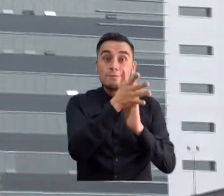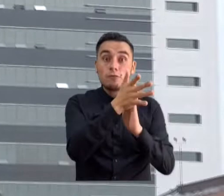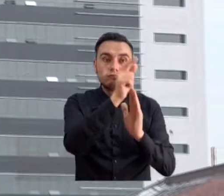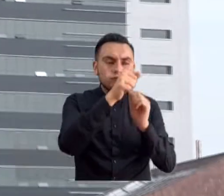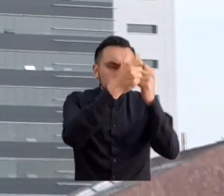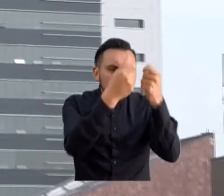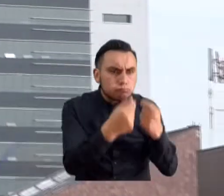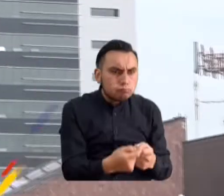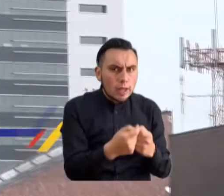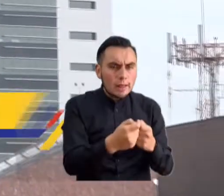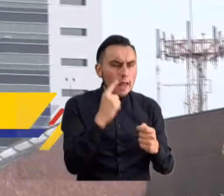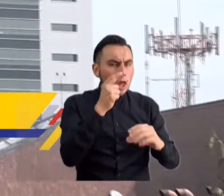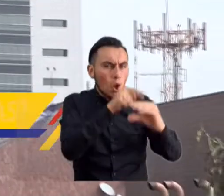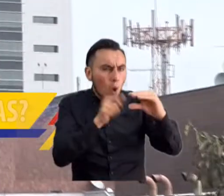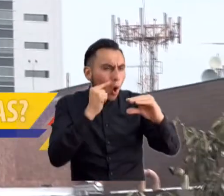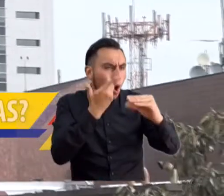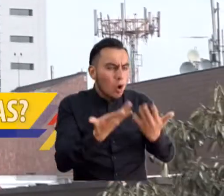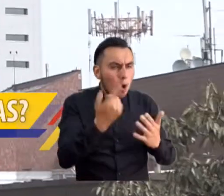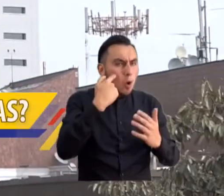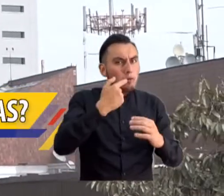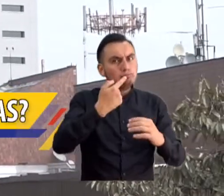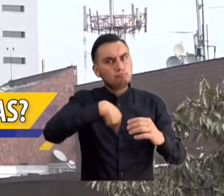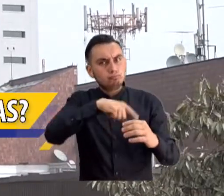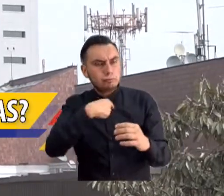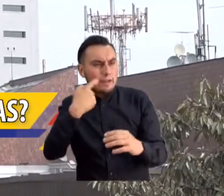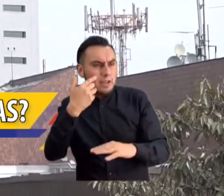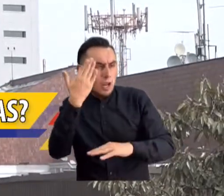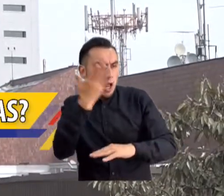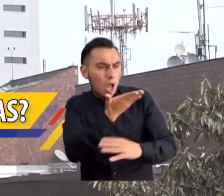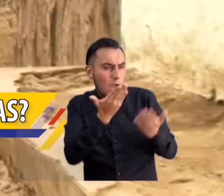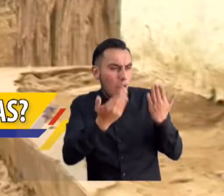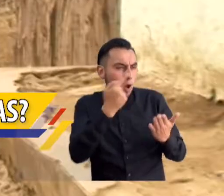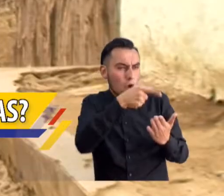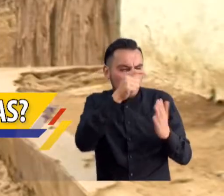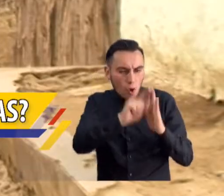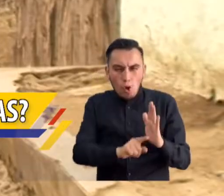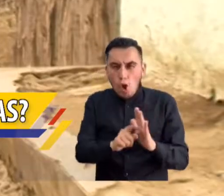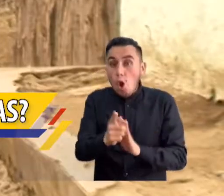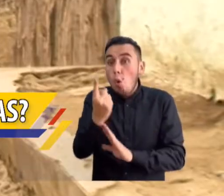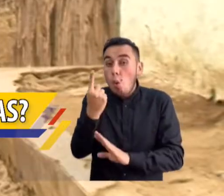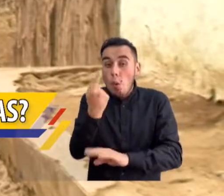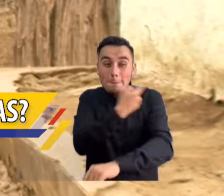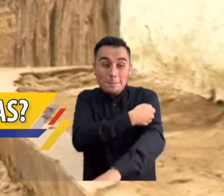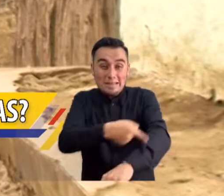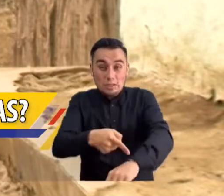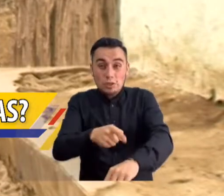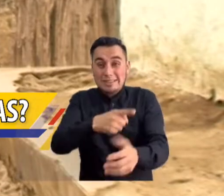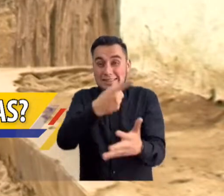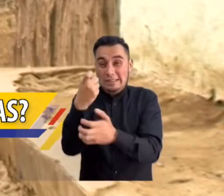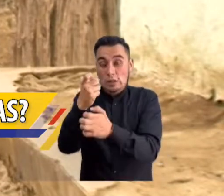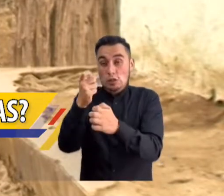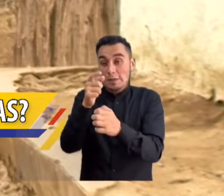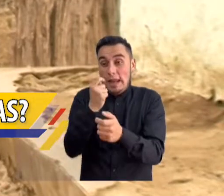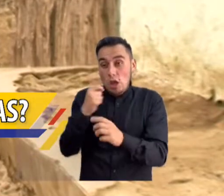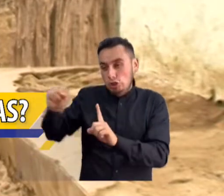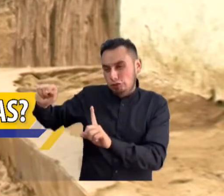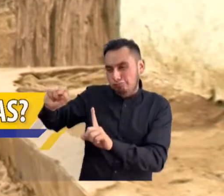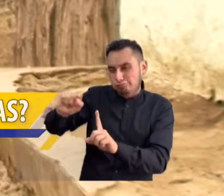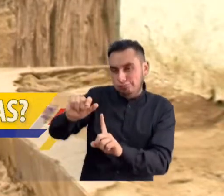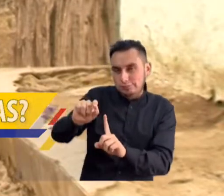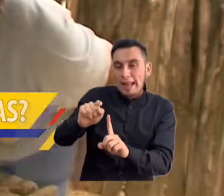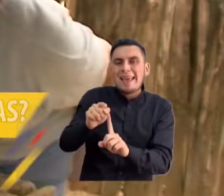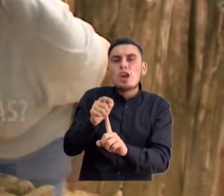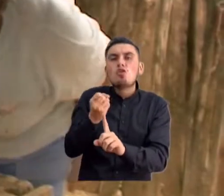Contraloría General de la República que en materia de vivienda en 1.300.000 subsidios que se deben dar a las víctimas